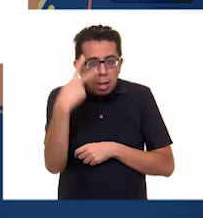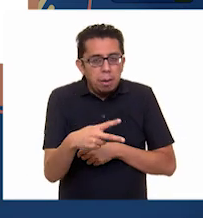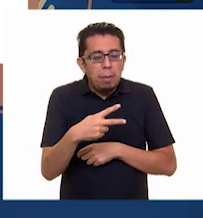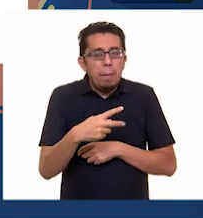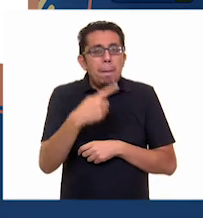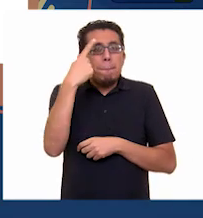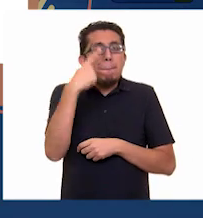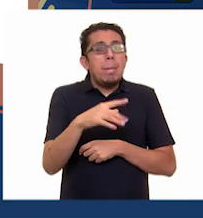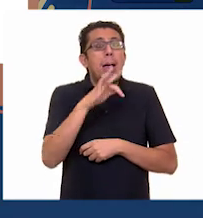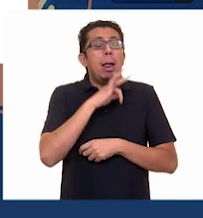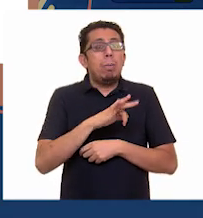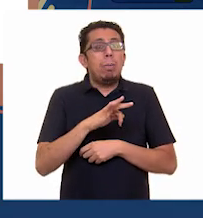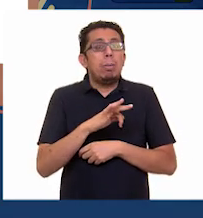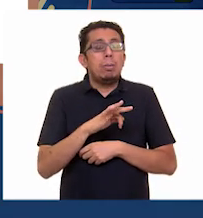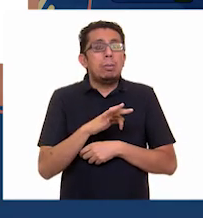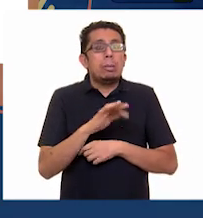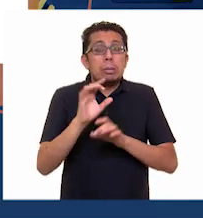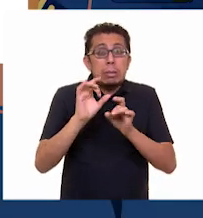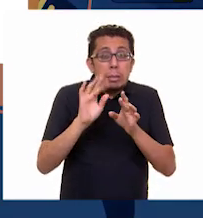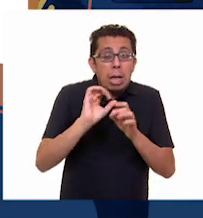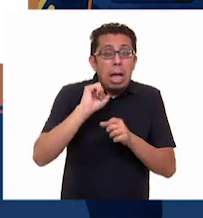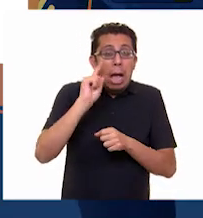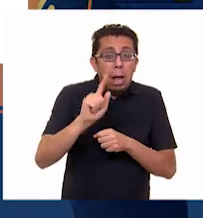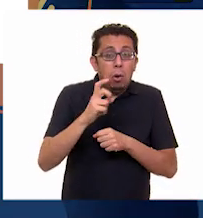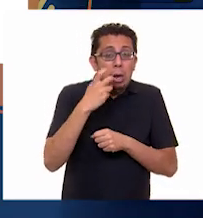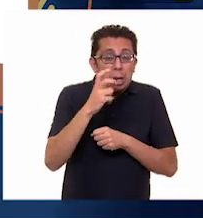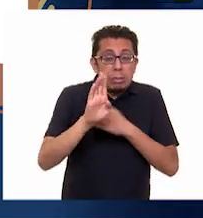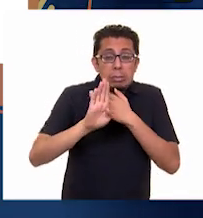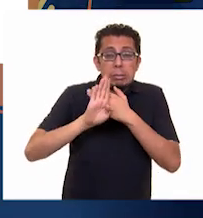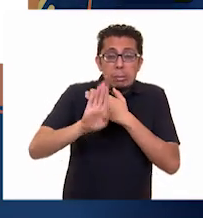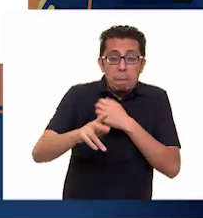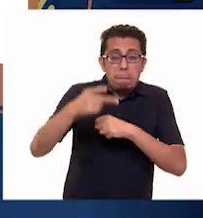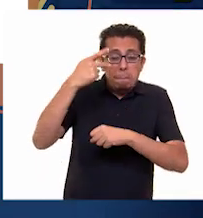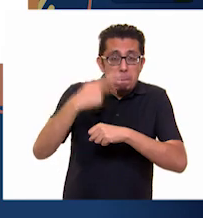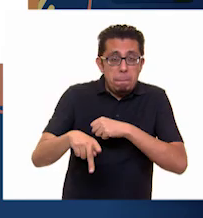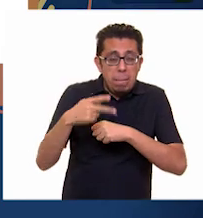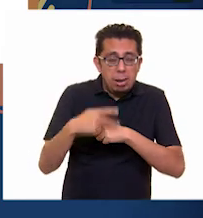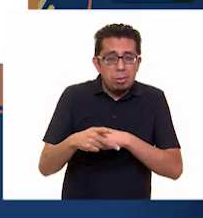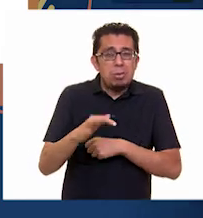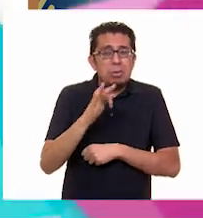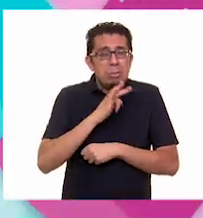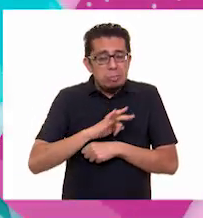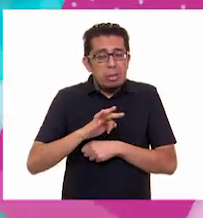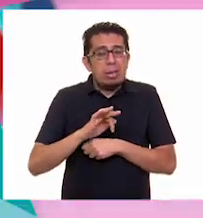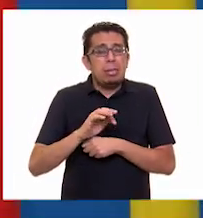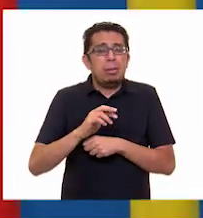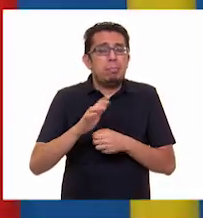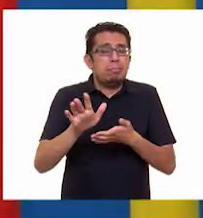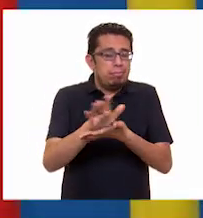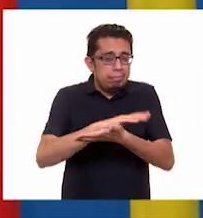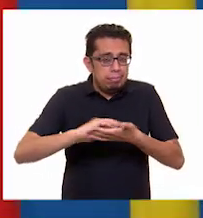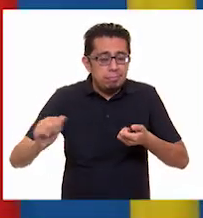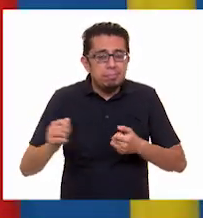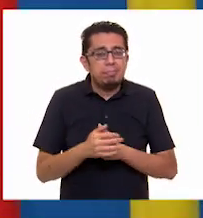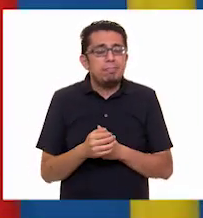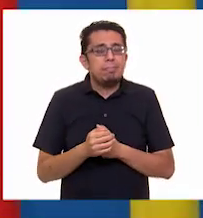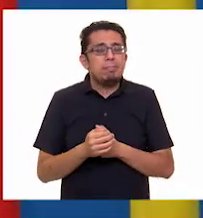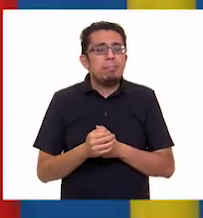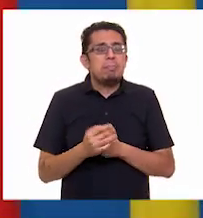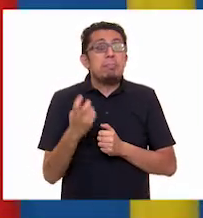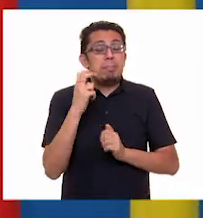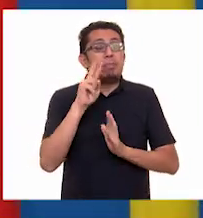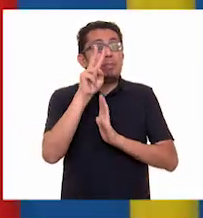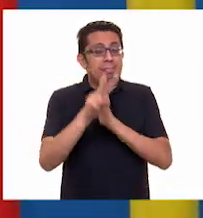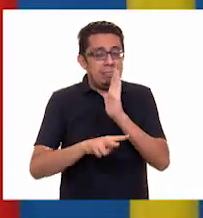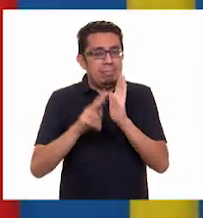prevenido ante la ocurrencia de cualquier fenómeno que pudiera causar un desastre. A través de este video